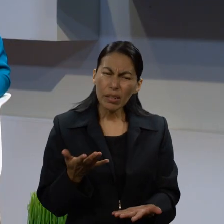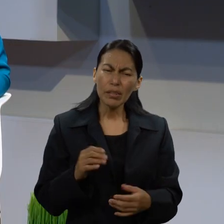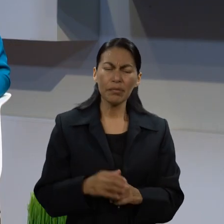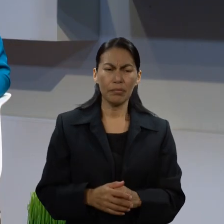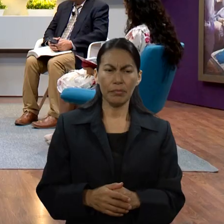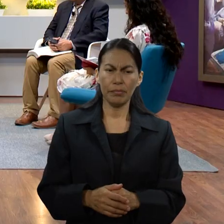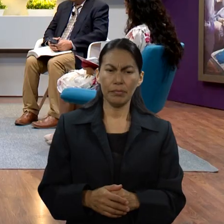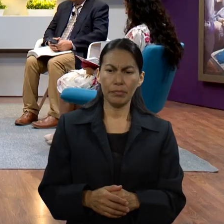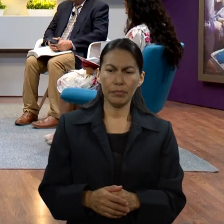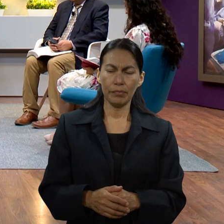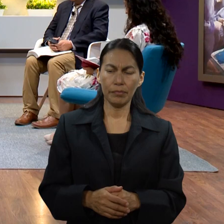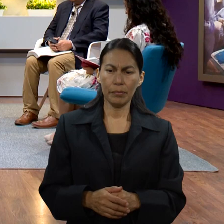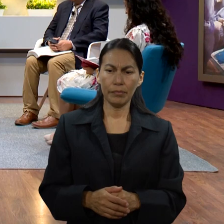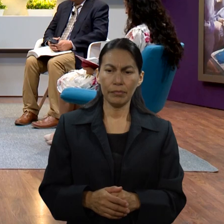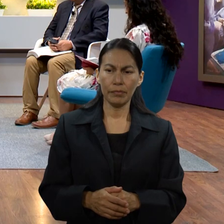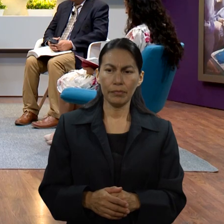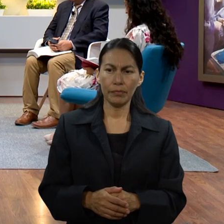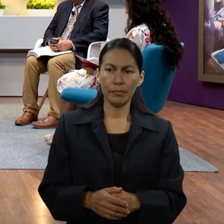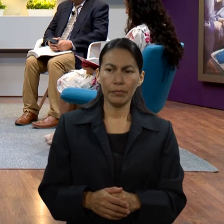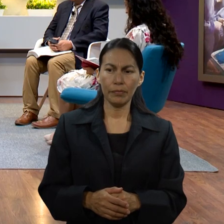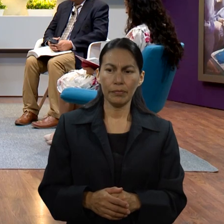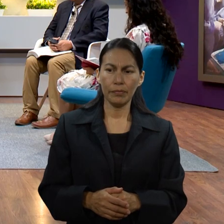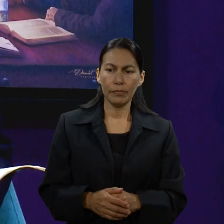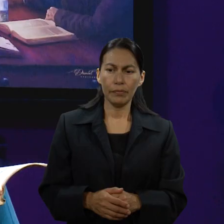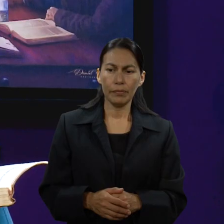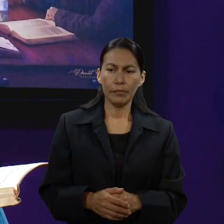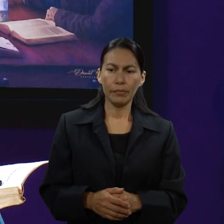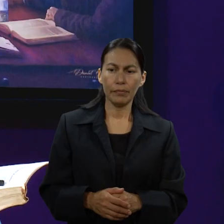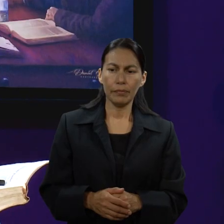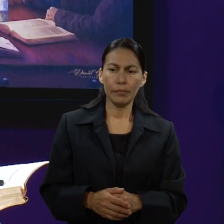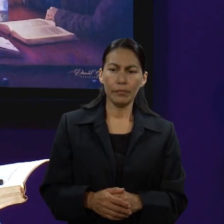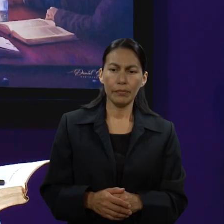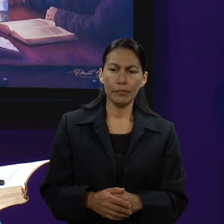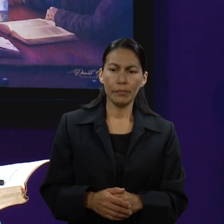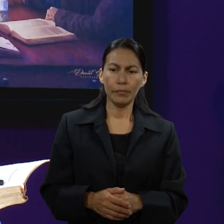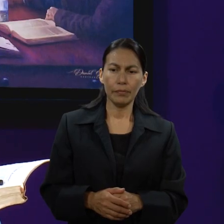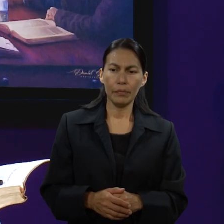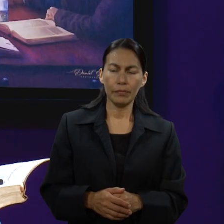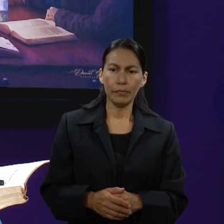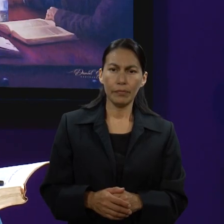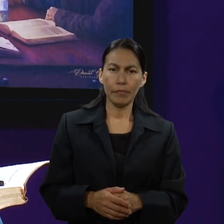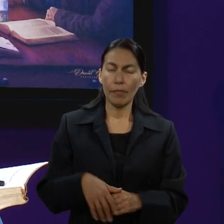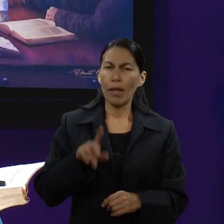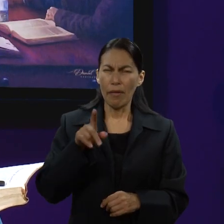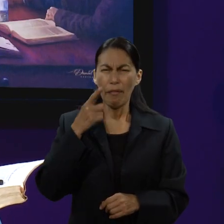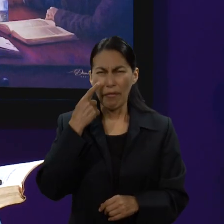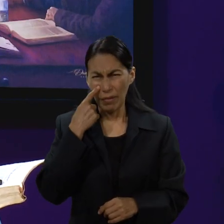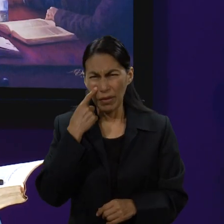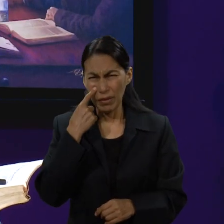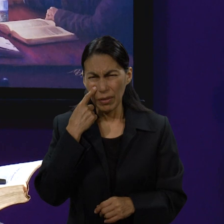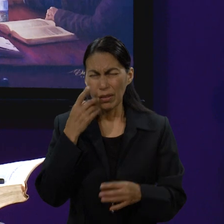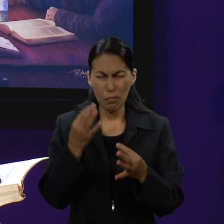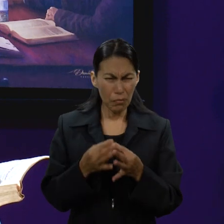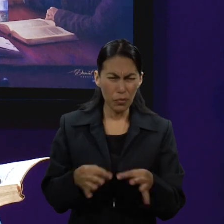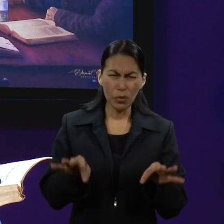pacto? Fíjate que es importante o es muy notorio eso que